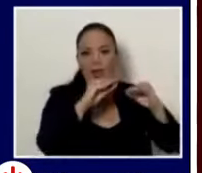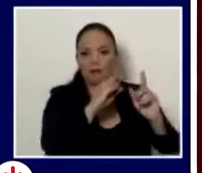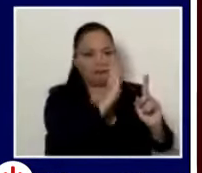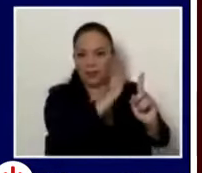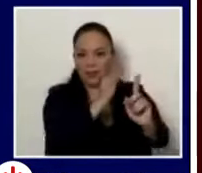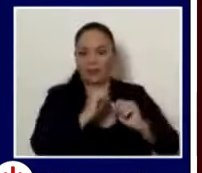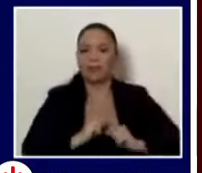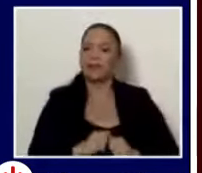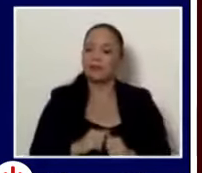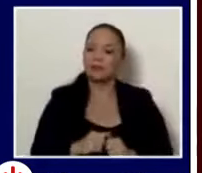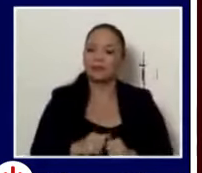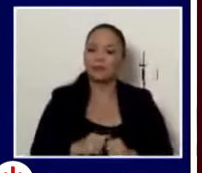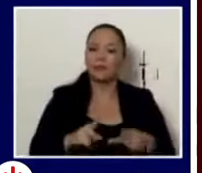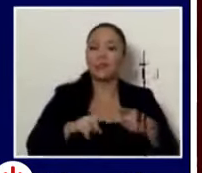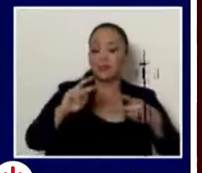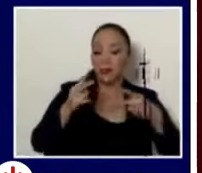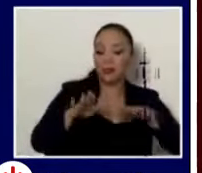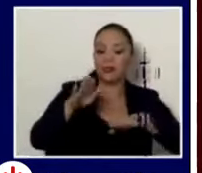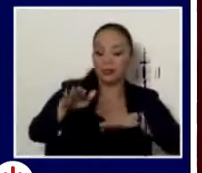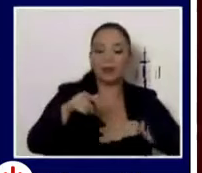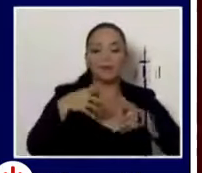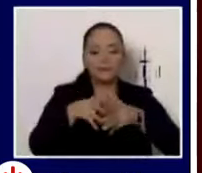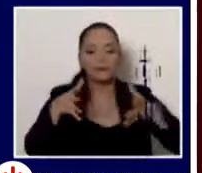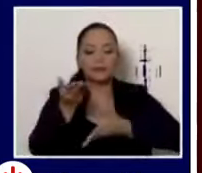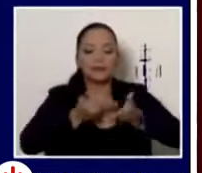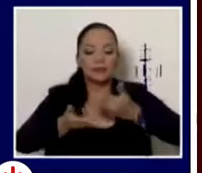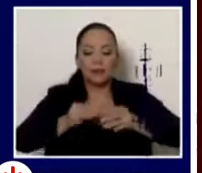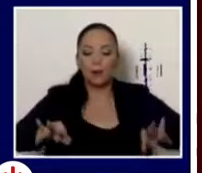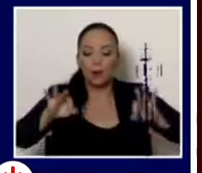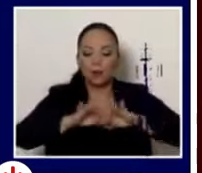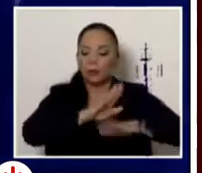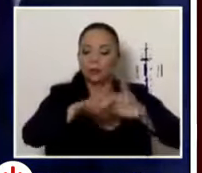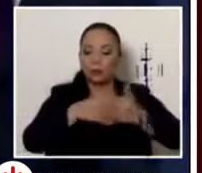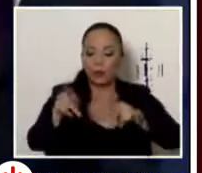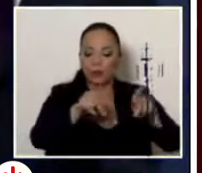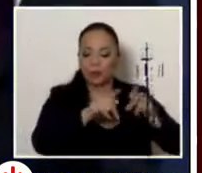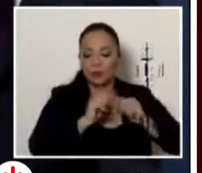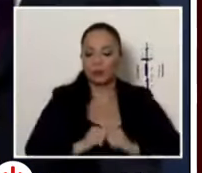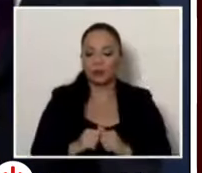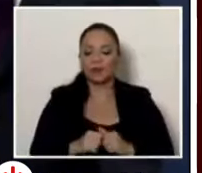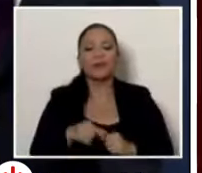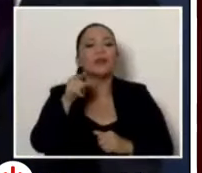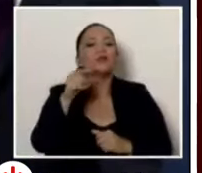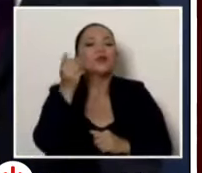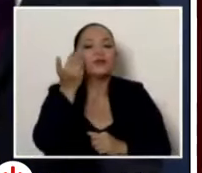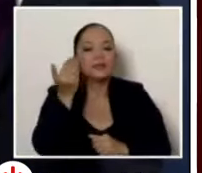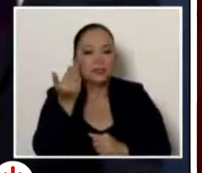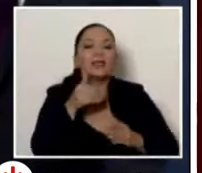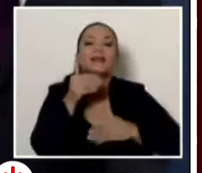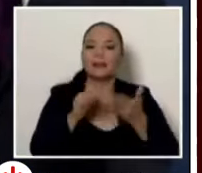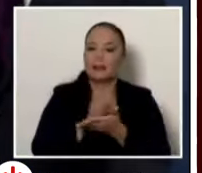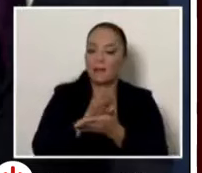visualizamos una ampliación de servicios muy importantes para toda la ciudadanía, no sólo facilitando los trámites, sino